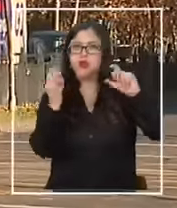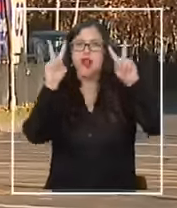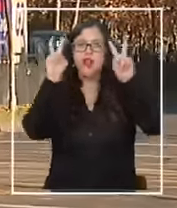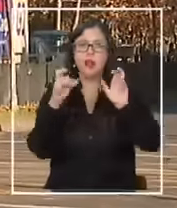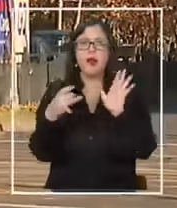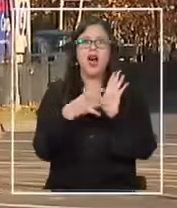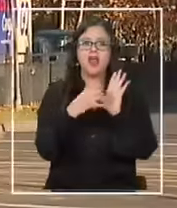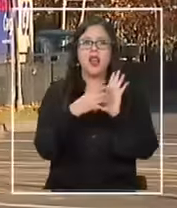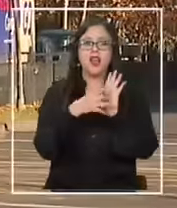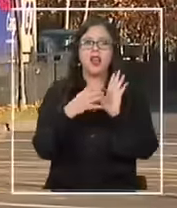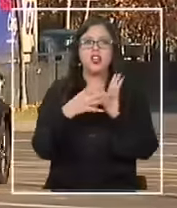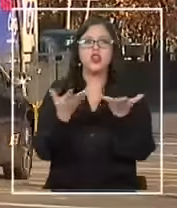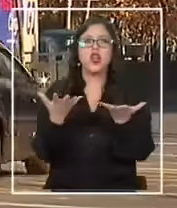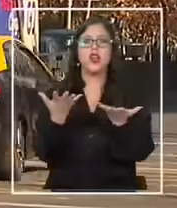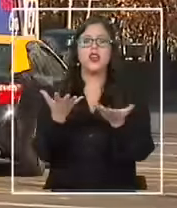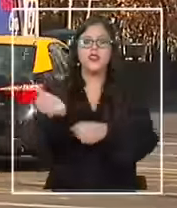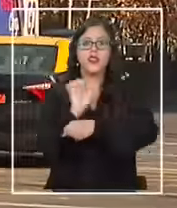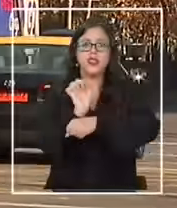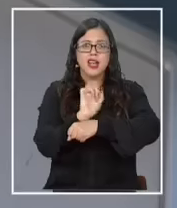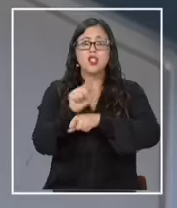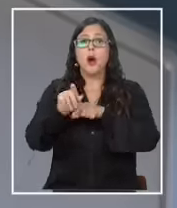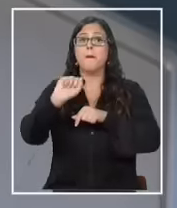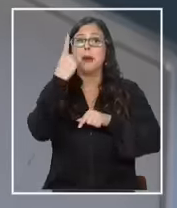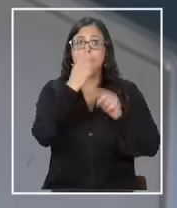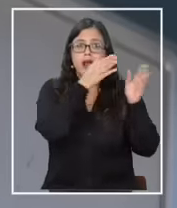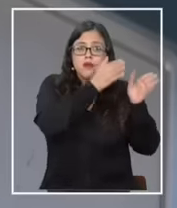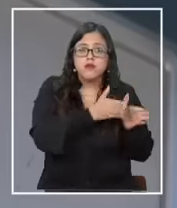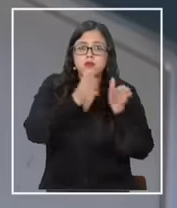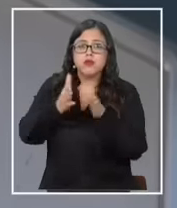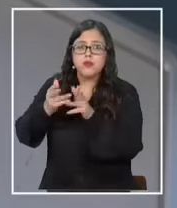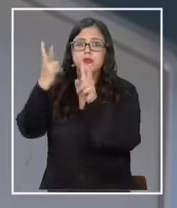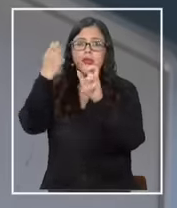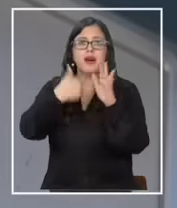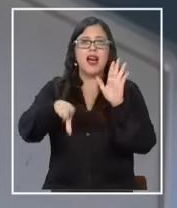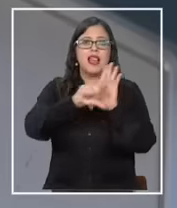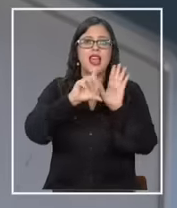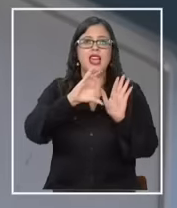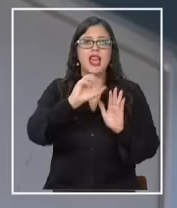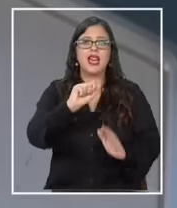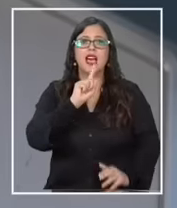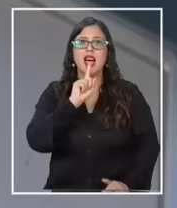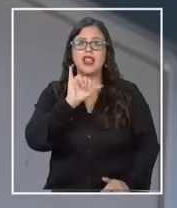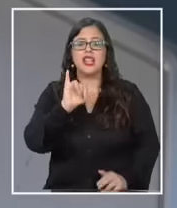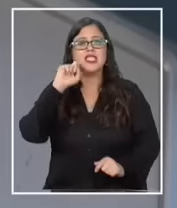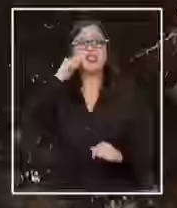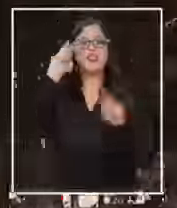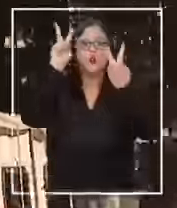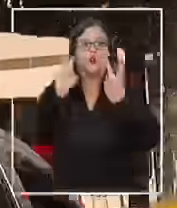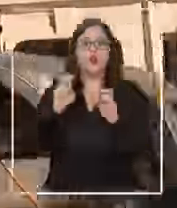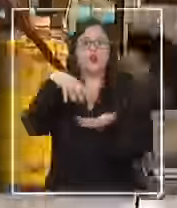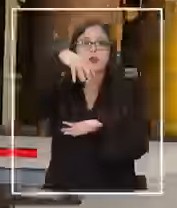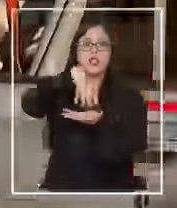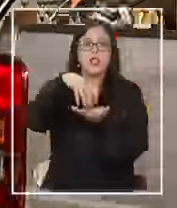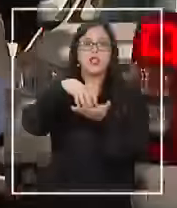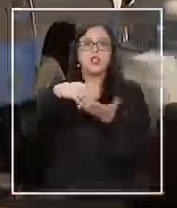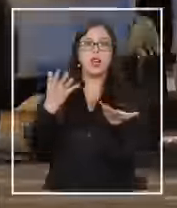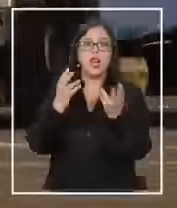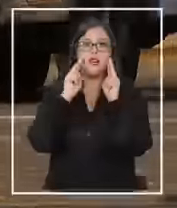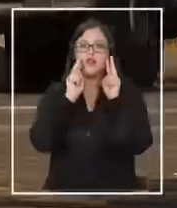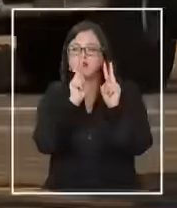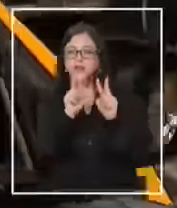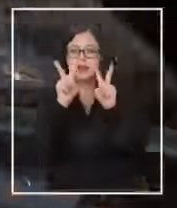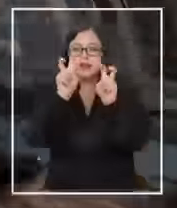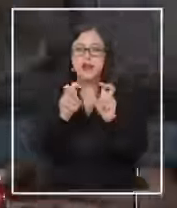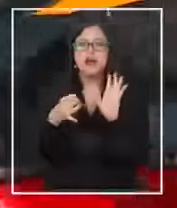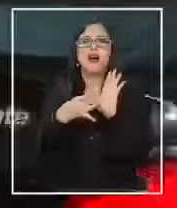infracciones de tránsito. Se trata de una primera fase de la denominada ley CATI que implementará un centro automatizado de tratamiento de